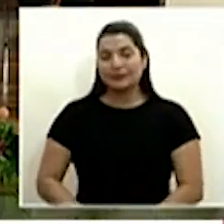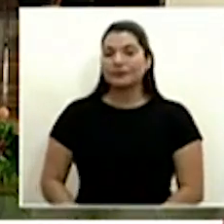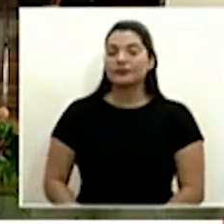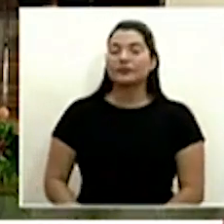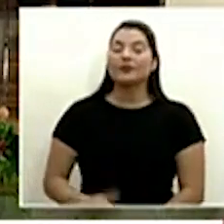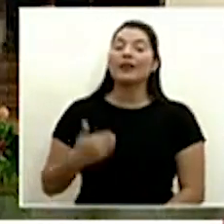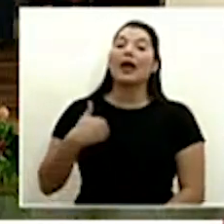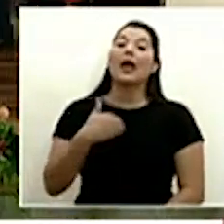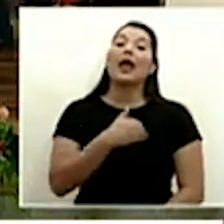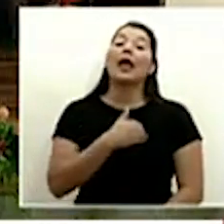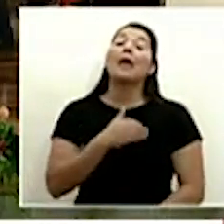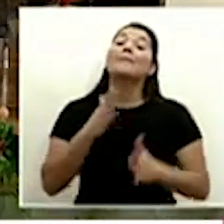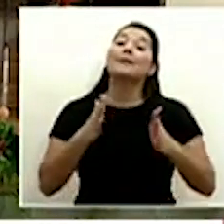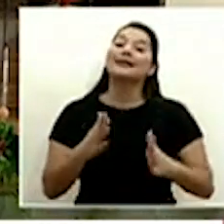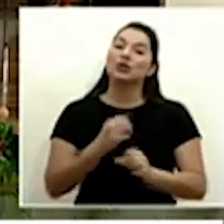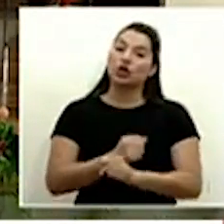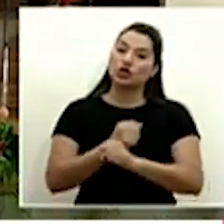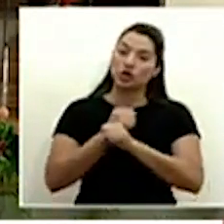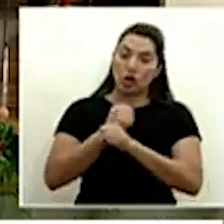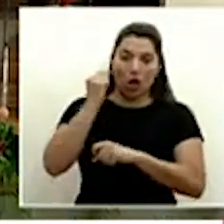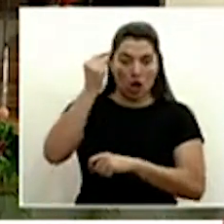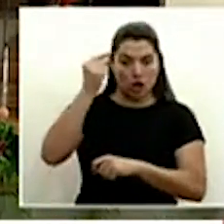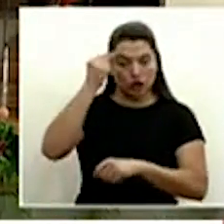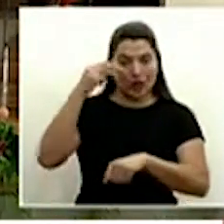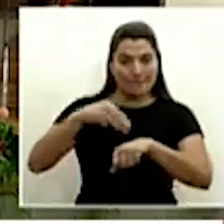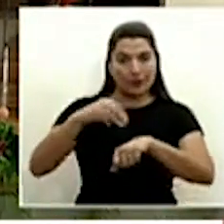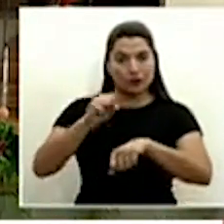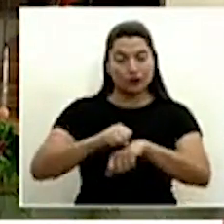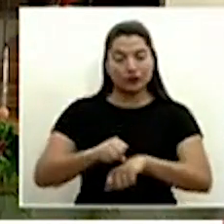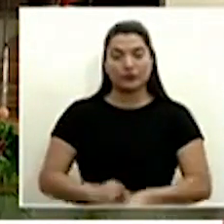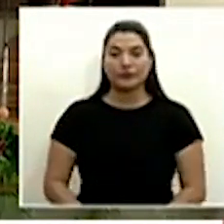ministro de seguridad y gobernación el señor Michael Soto